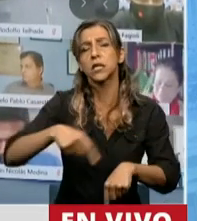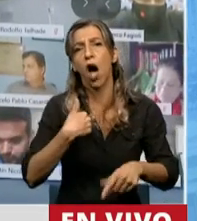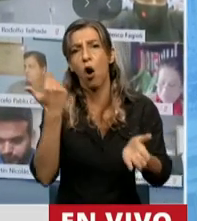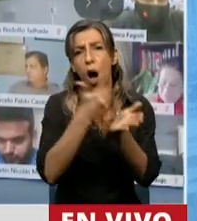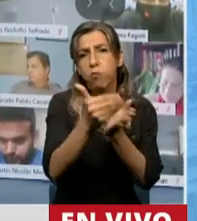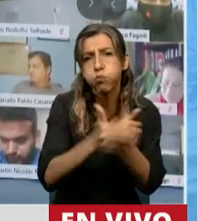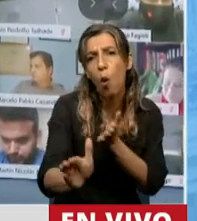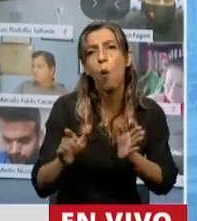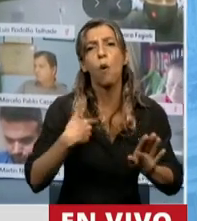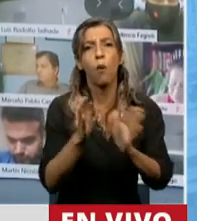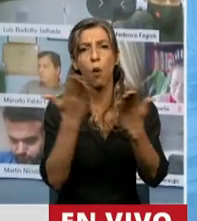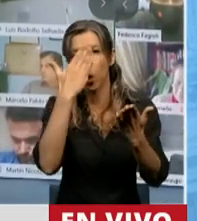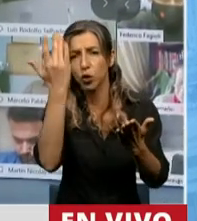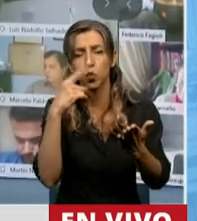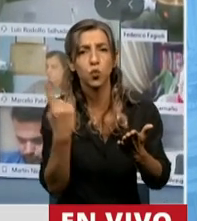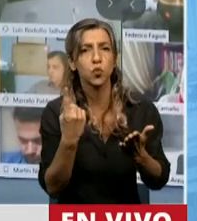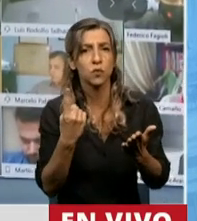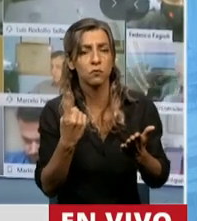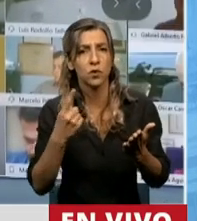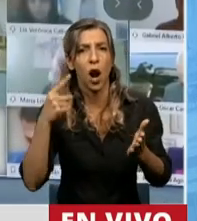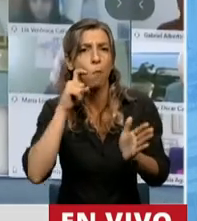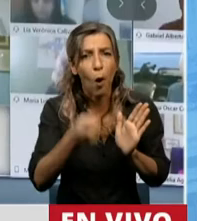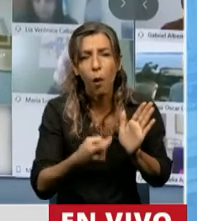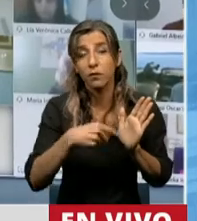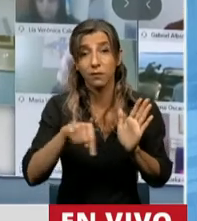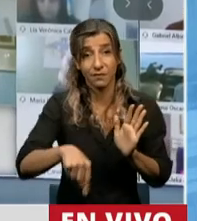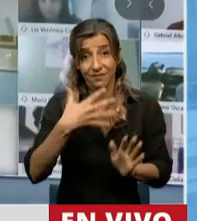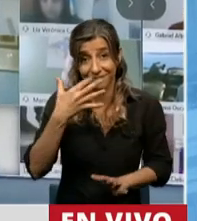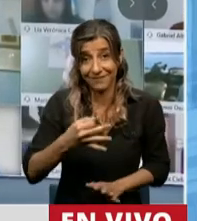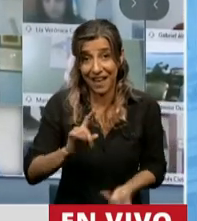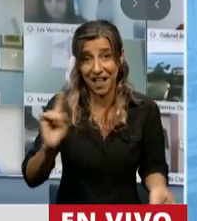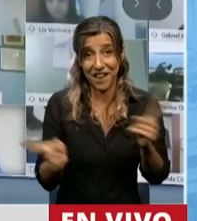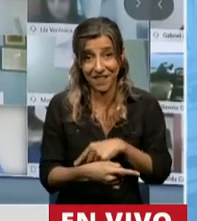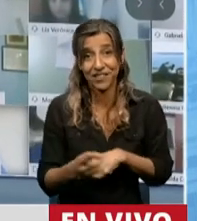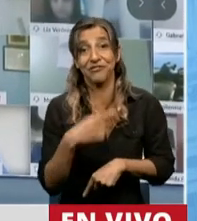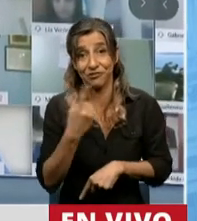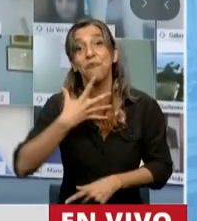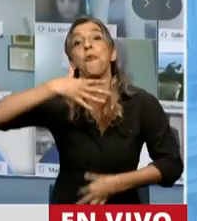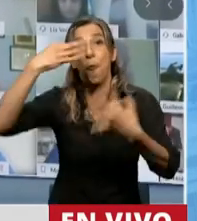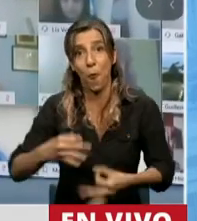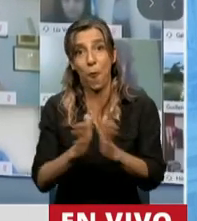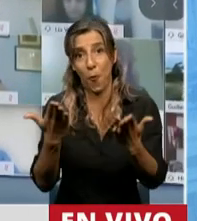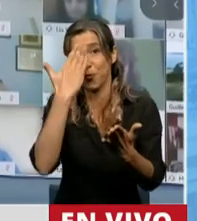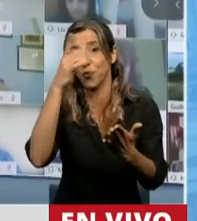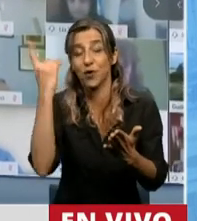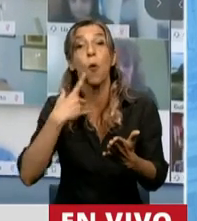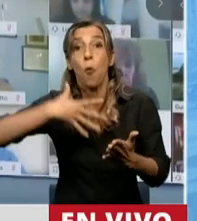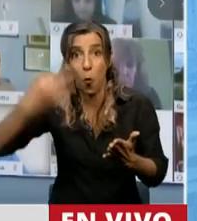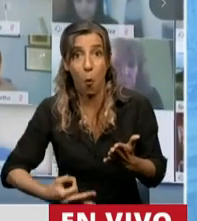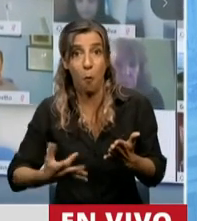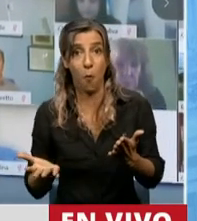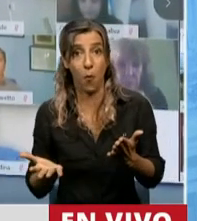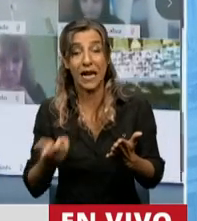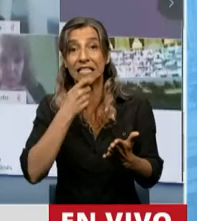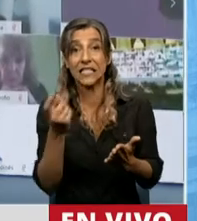Constitución. Y lo que está pasando es todo lo contrario. Se está cumpliendo la Constitución, salvo que pretendamos